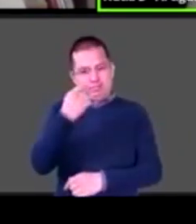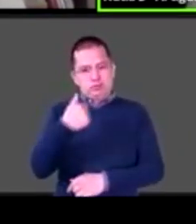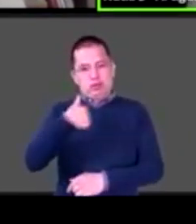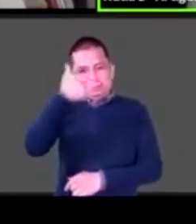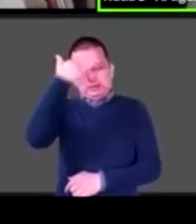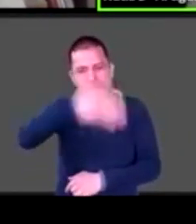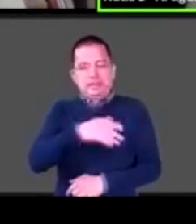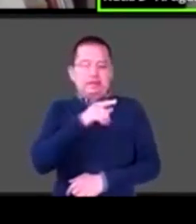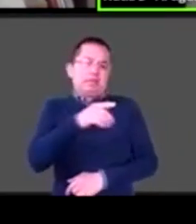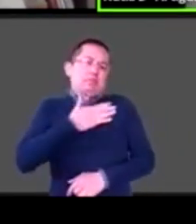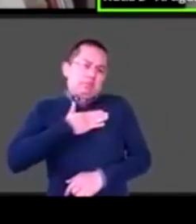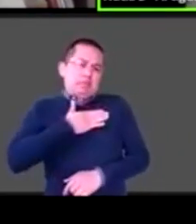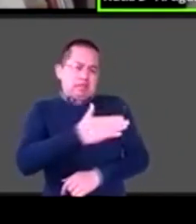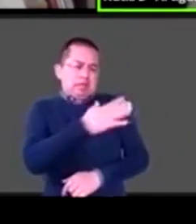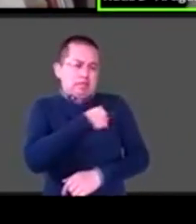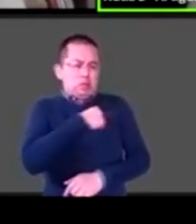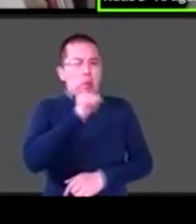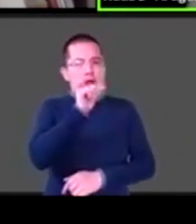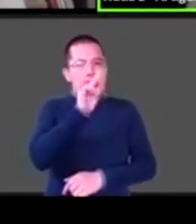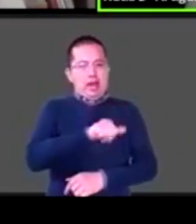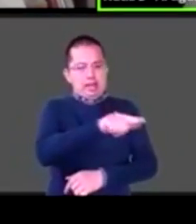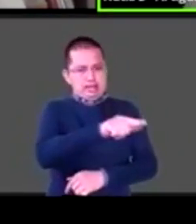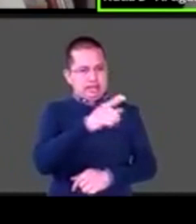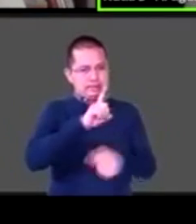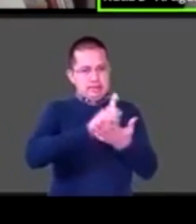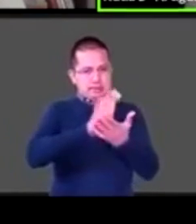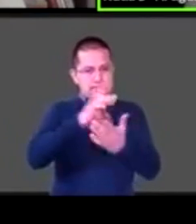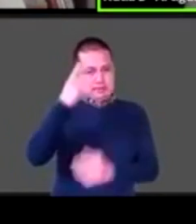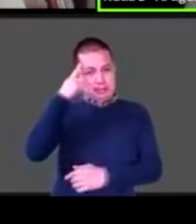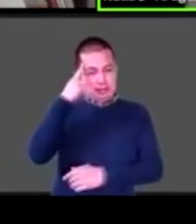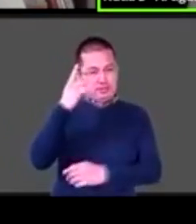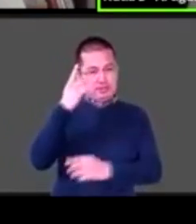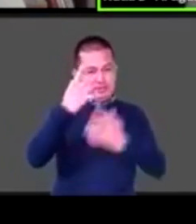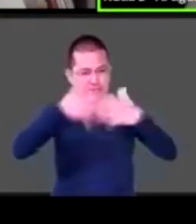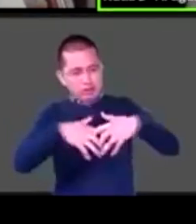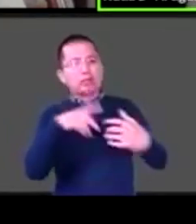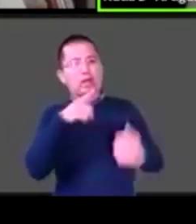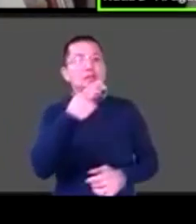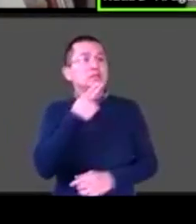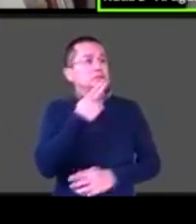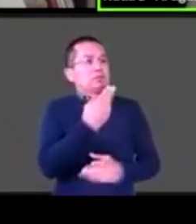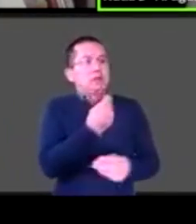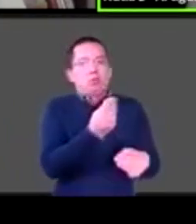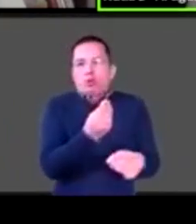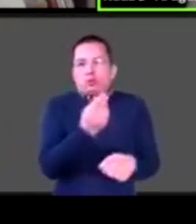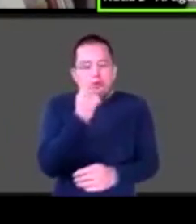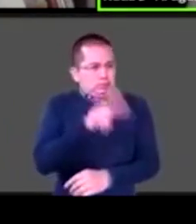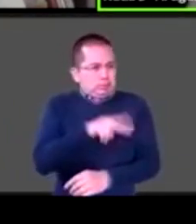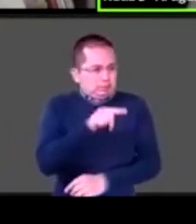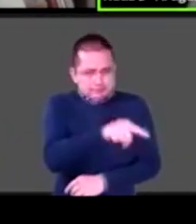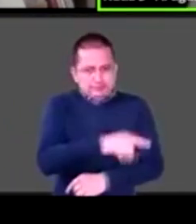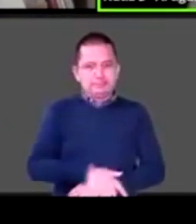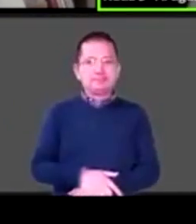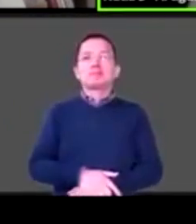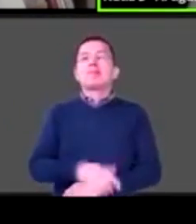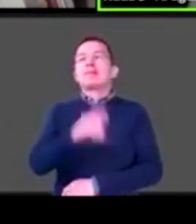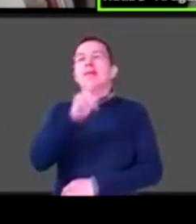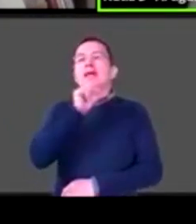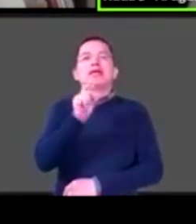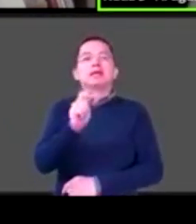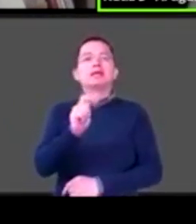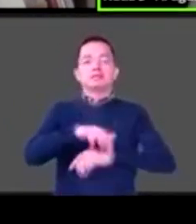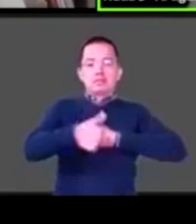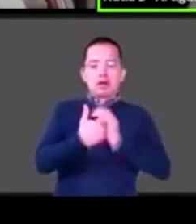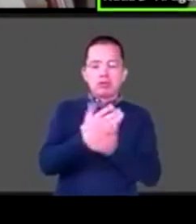diferentes, ¿verdad? Pero les apoya mucho eso. A mí también me apoya muchísimo. Y también el tema de cantar una canción mientras te